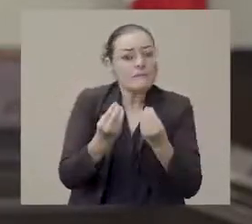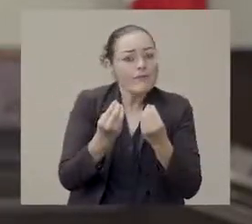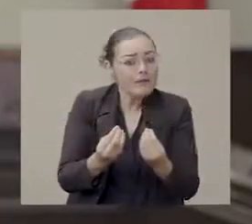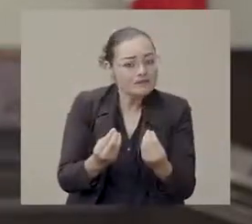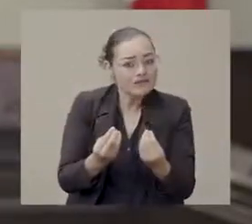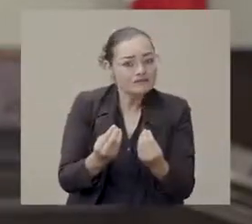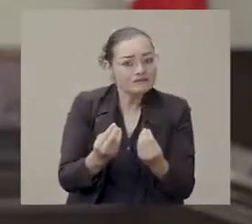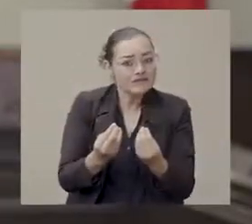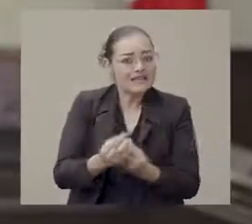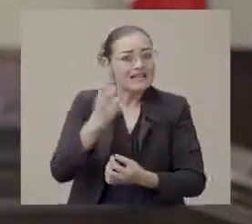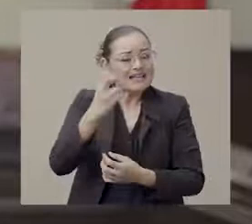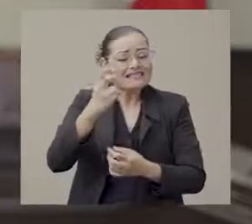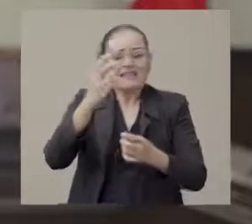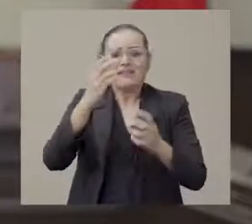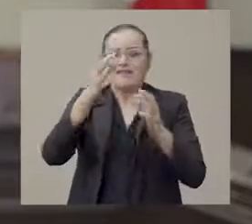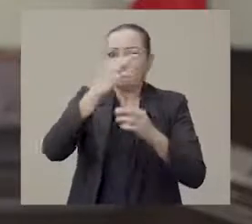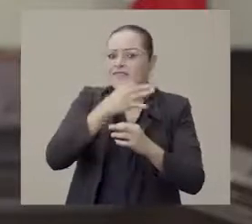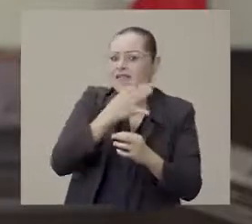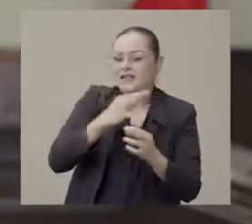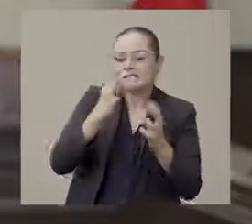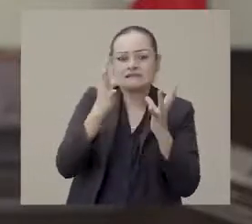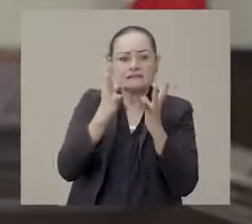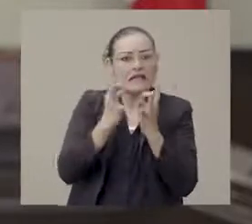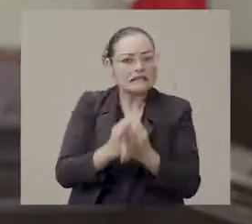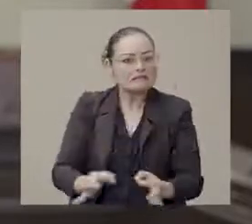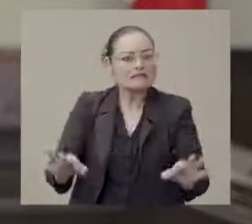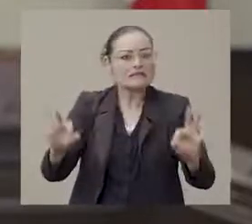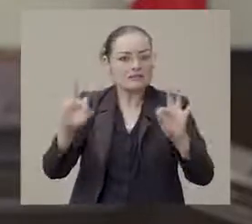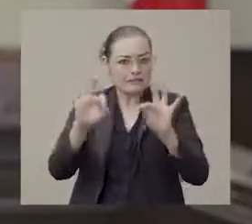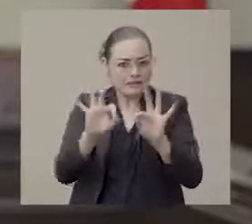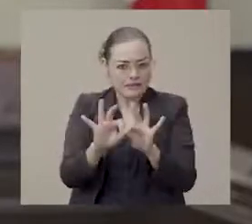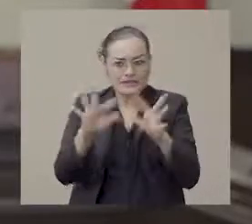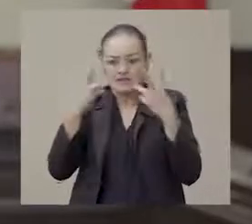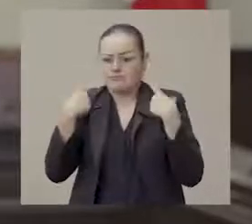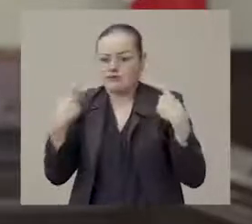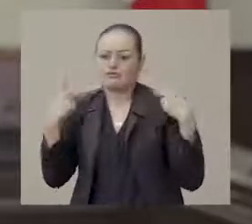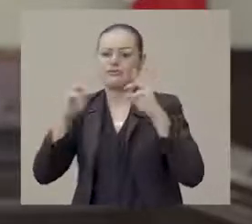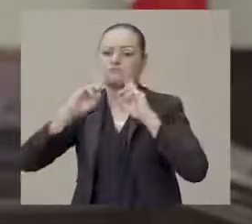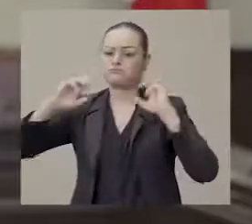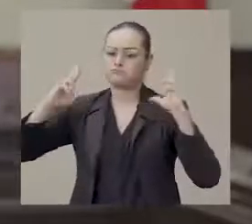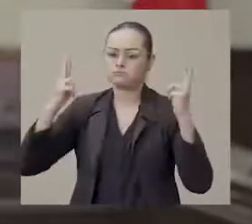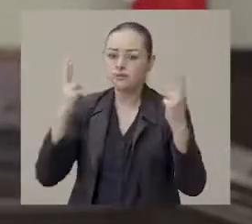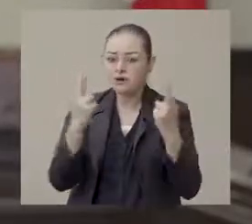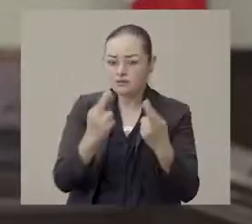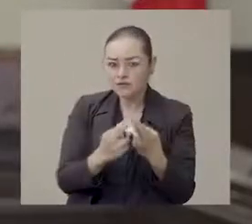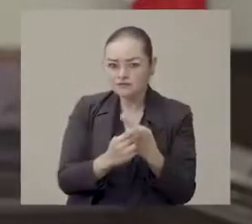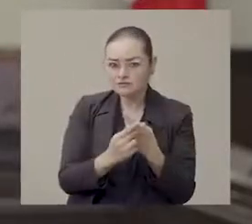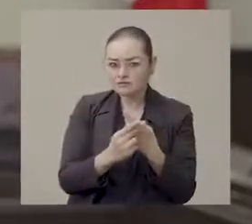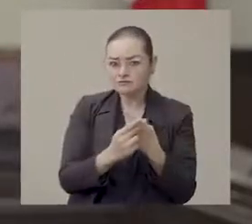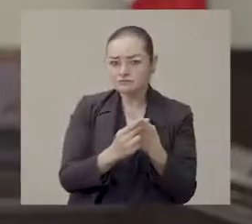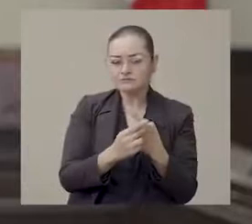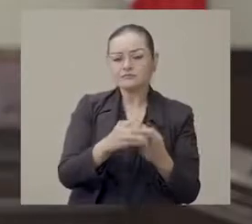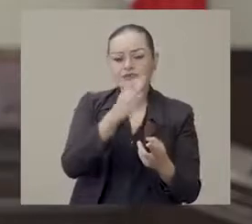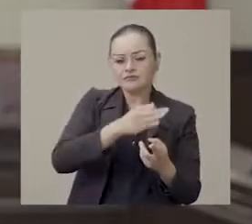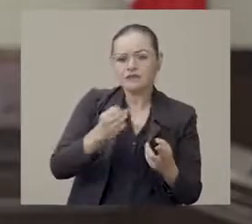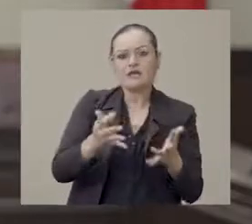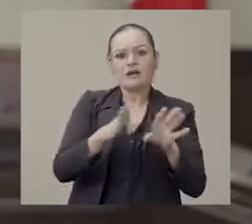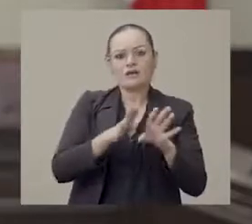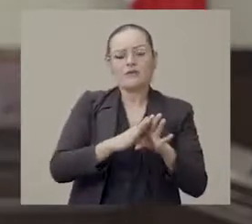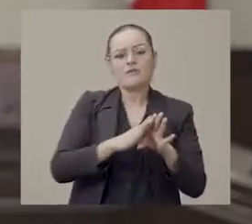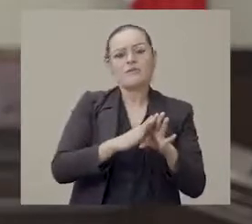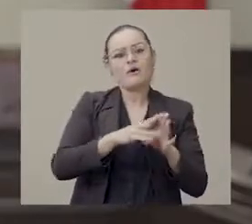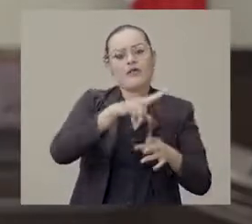actividad económica. Estas celebraciones importantes en las que tradicionalmente nos reunimos están separadas